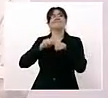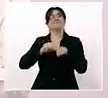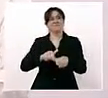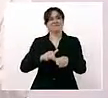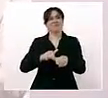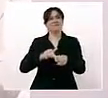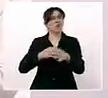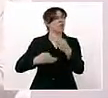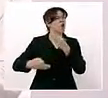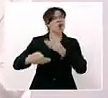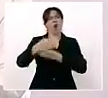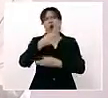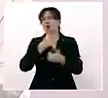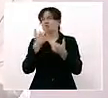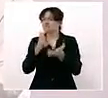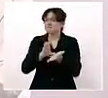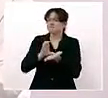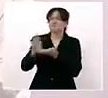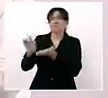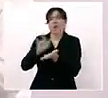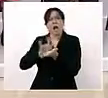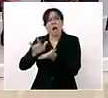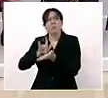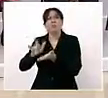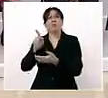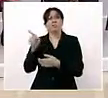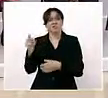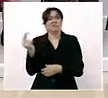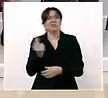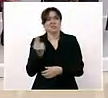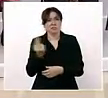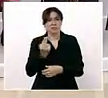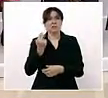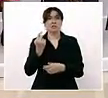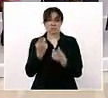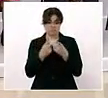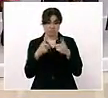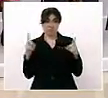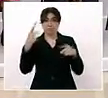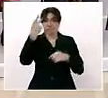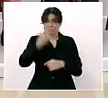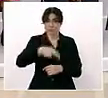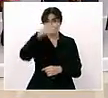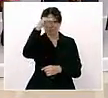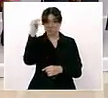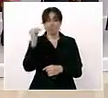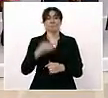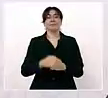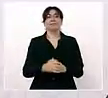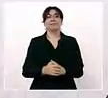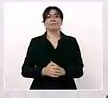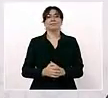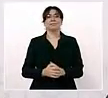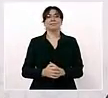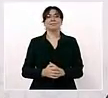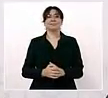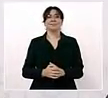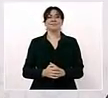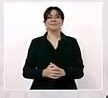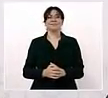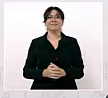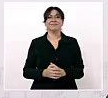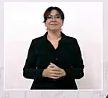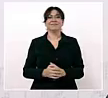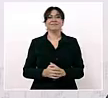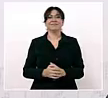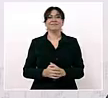los recursos que se requieran para el desarrollo de Nayarit. Nada más